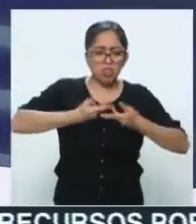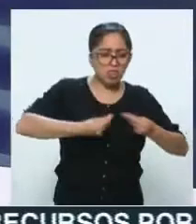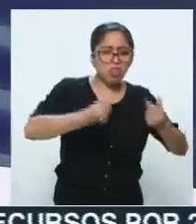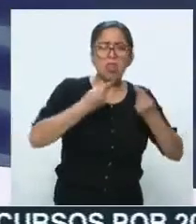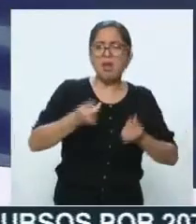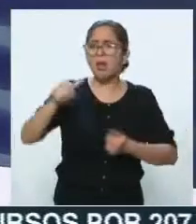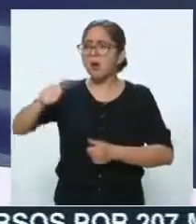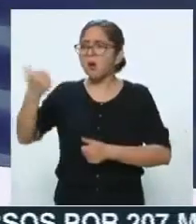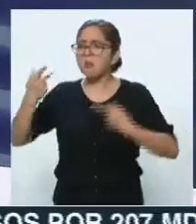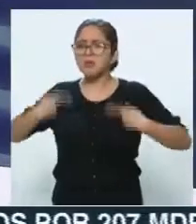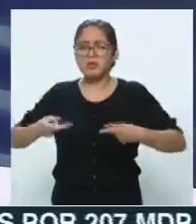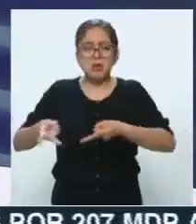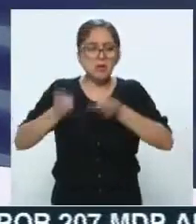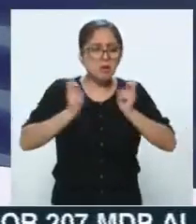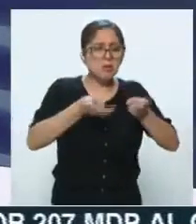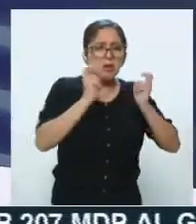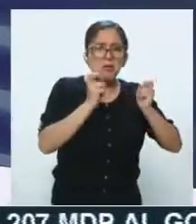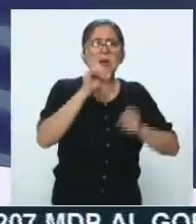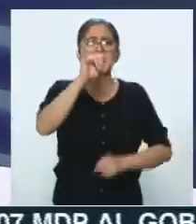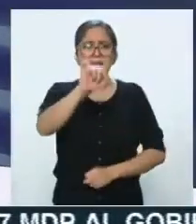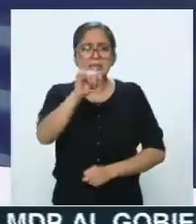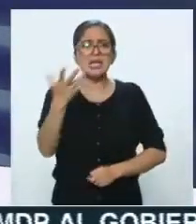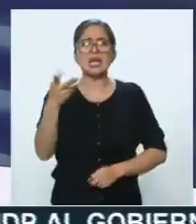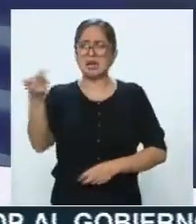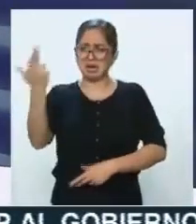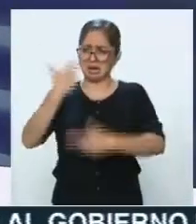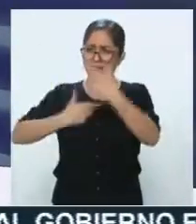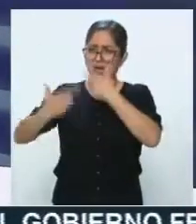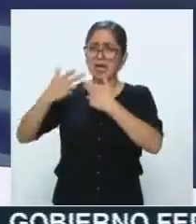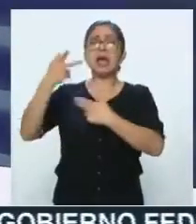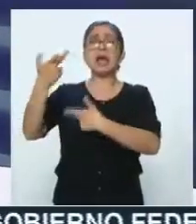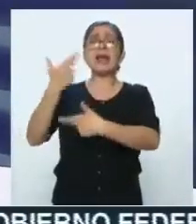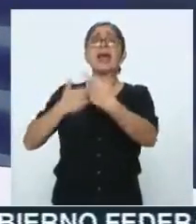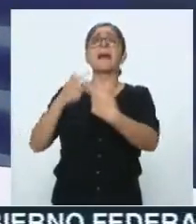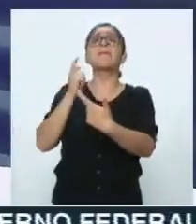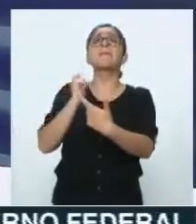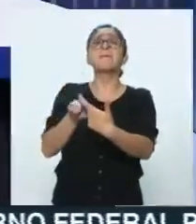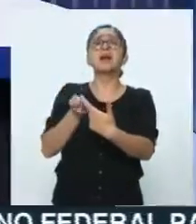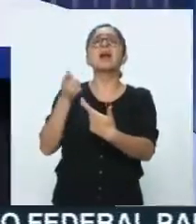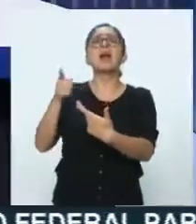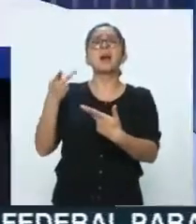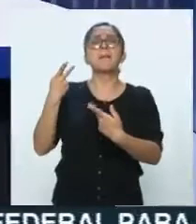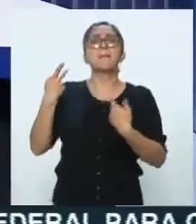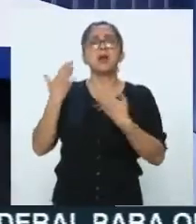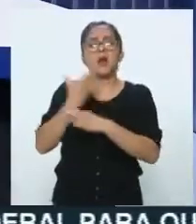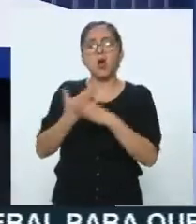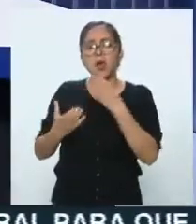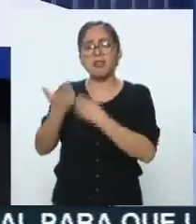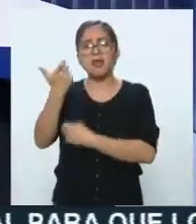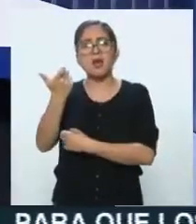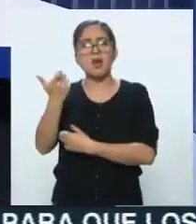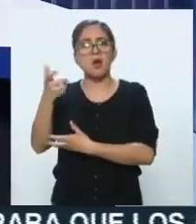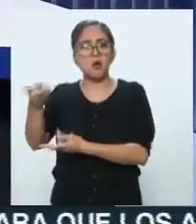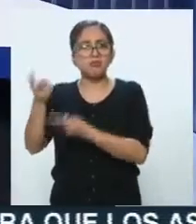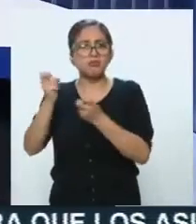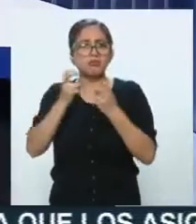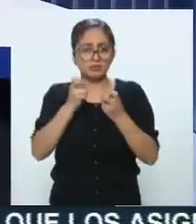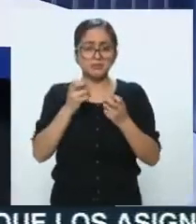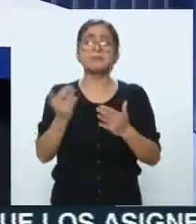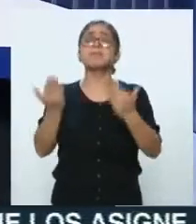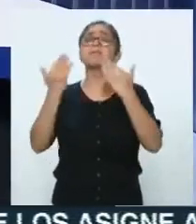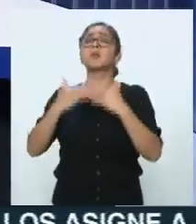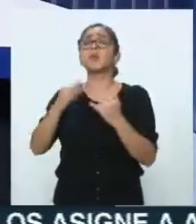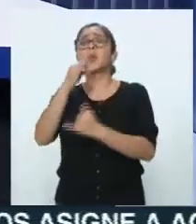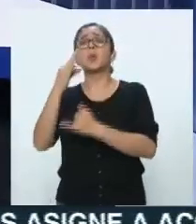robaron, todo lo que se llevaron? Dicen que regresen, sí, pero que regresen lo que se robaron, ¿no, Víctor? Y hablando de recuperación económica, el T-MEC, el primer punto que